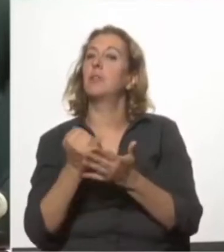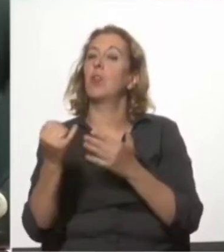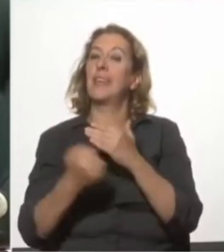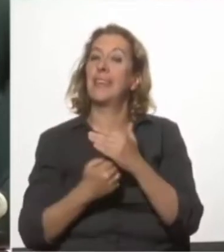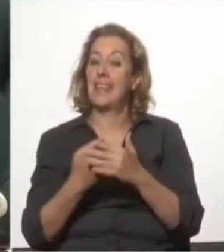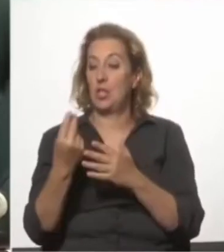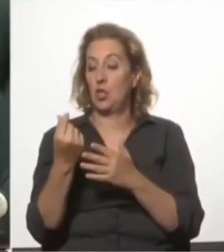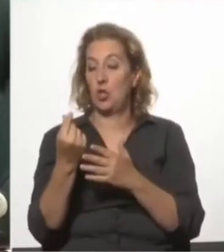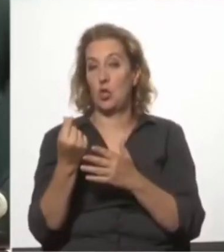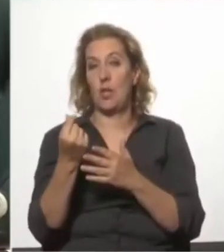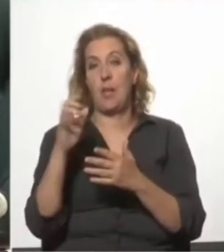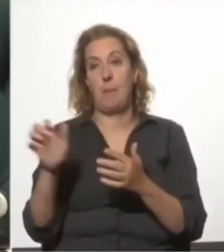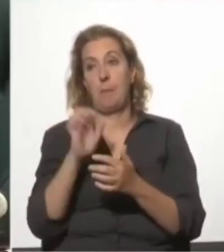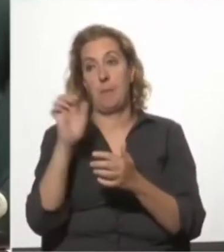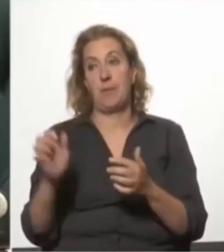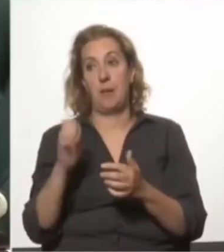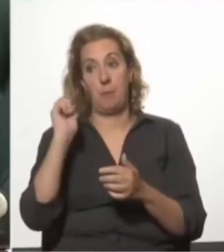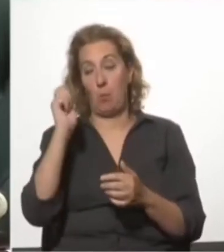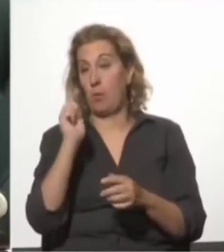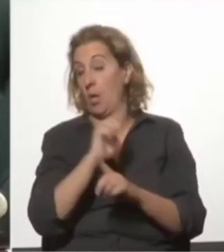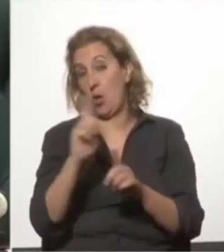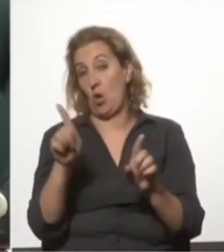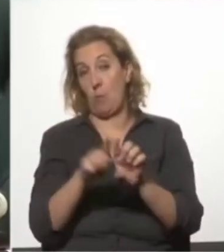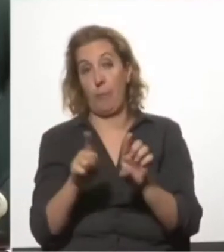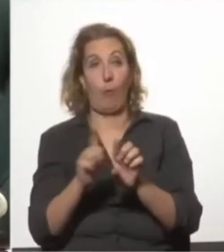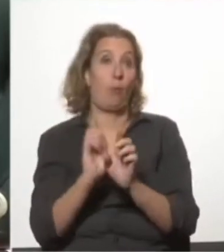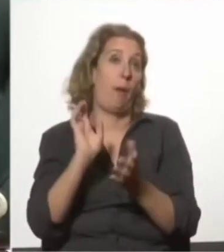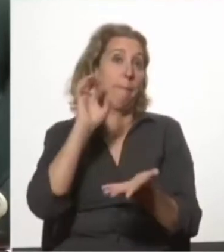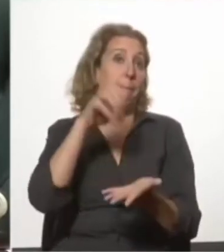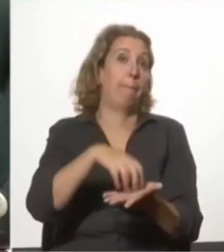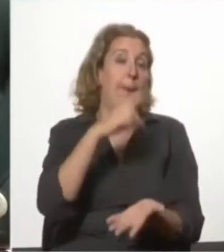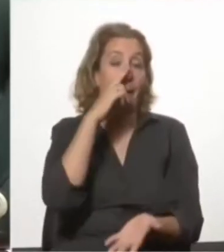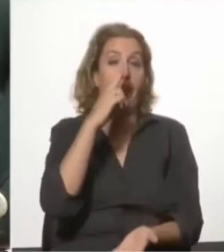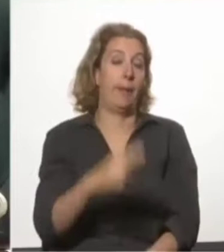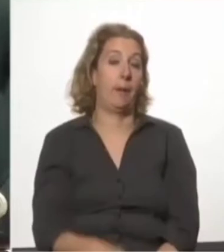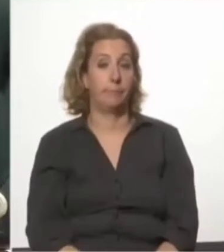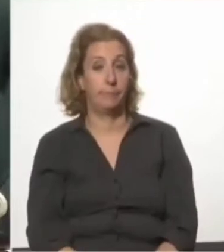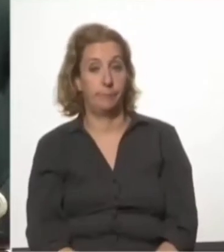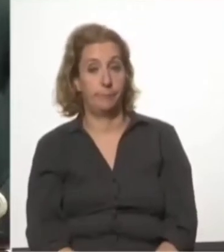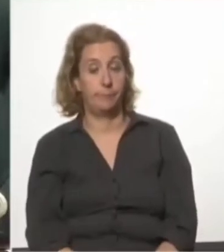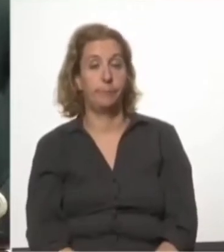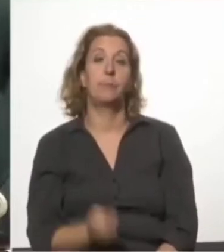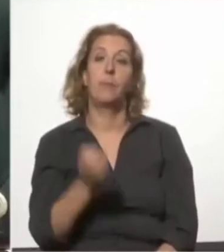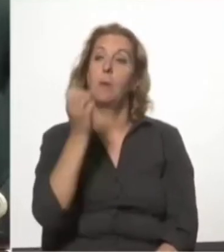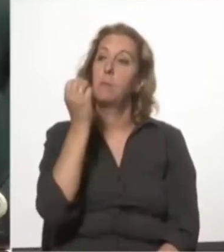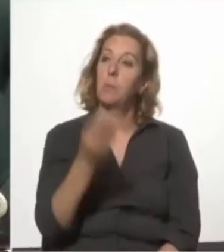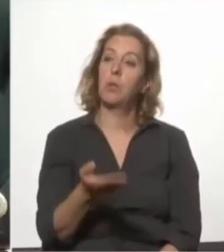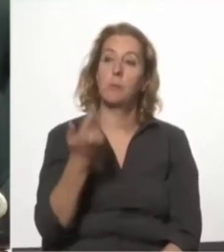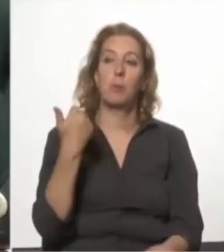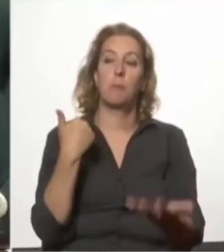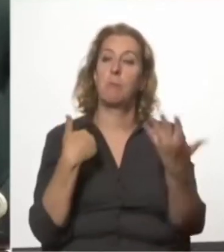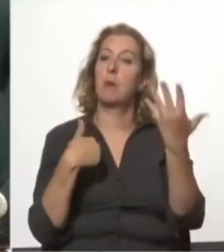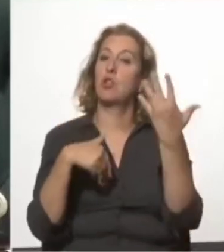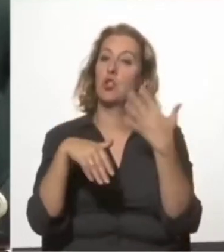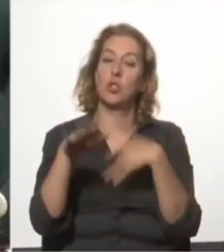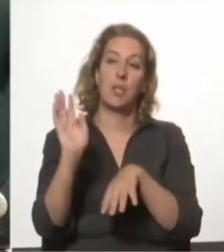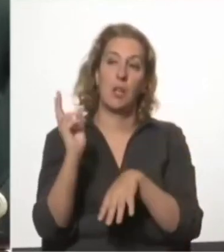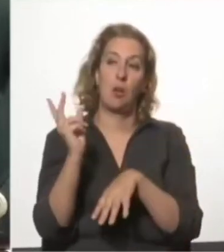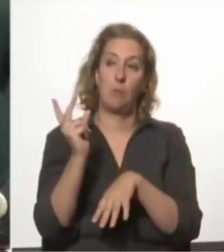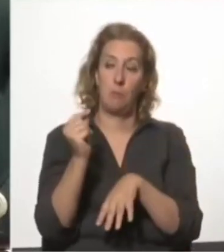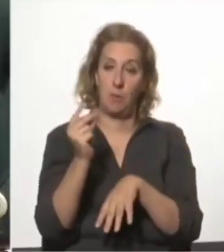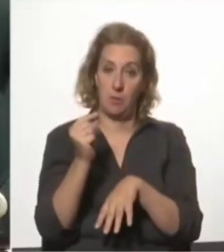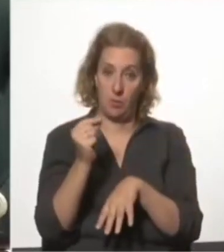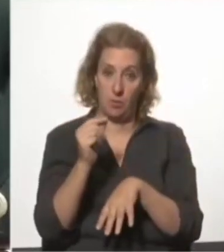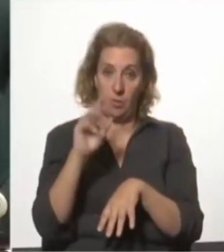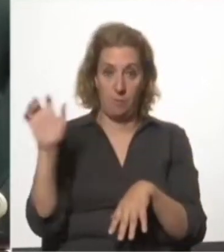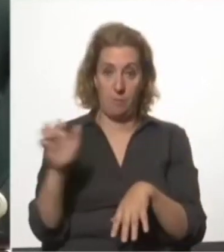fijación de los precios de una panadería, porque justamente la mayoría de los precios que involucran a las